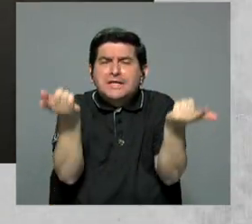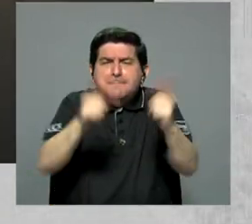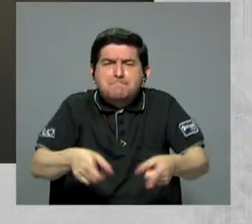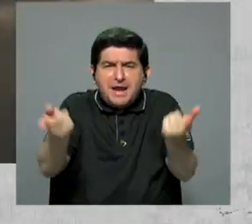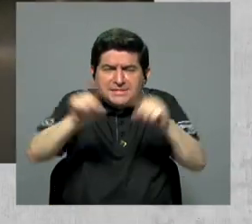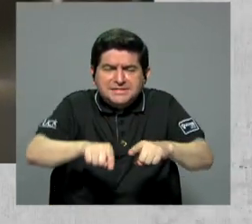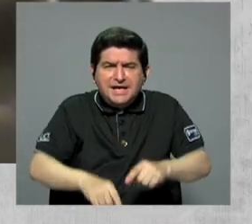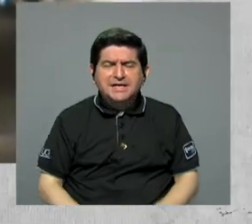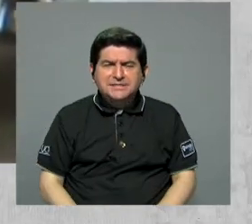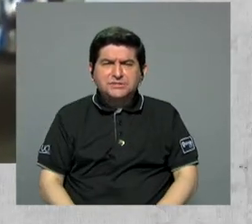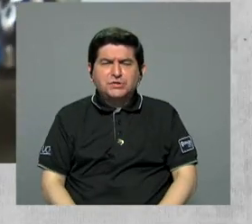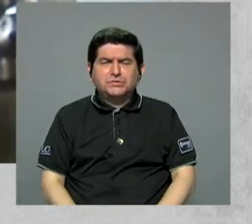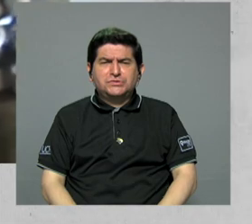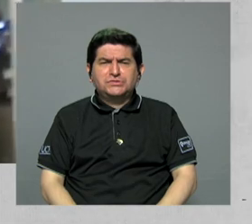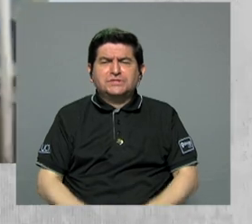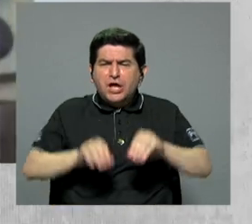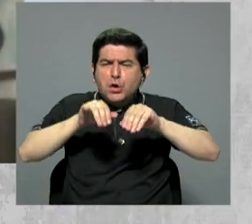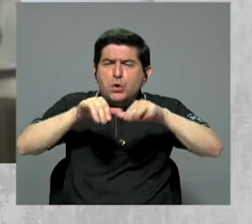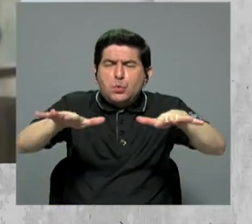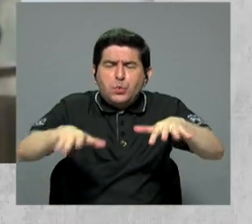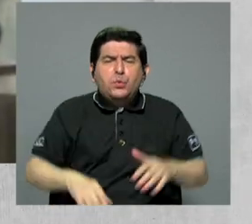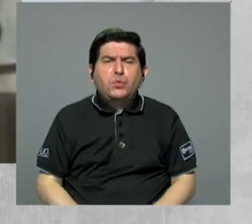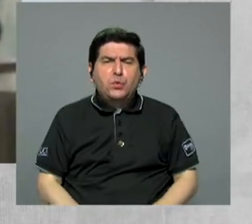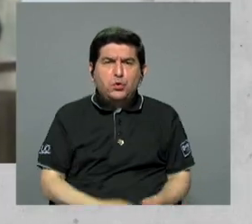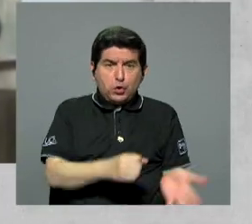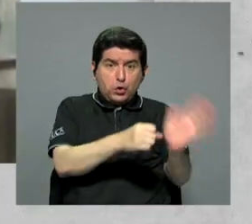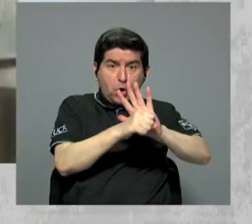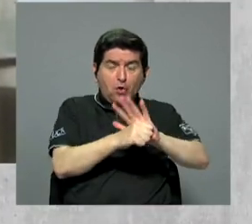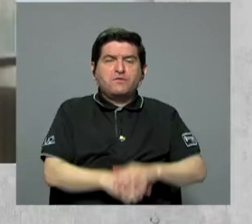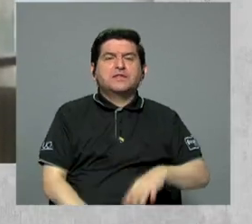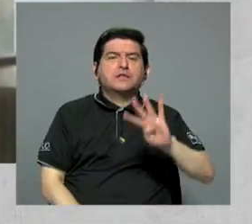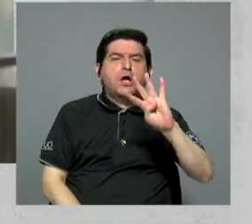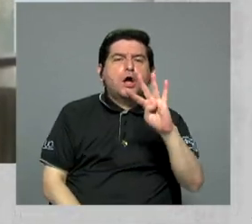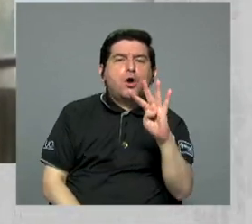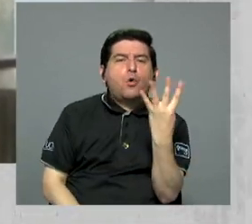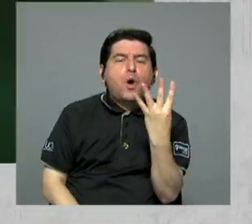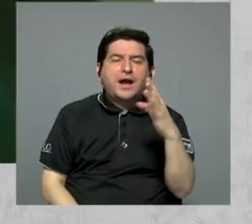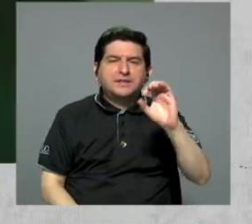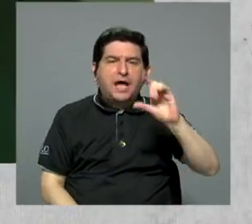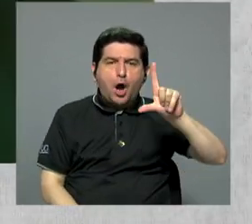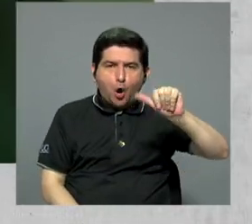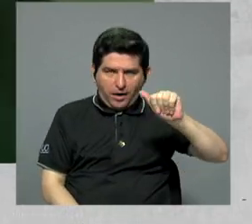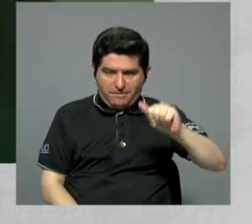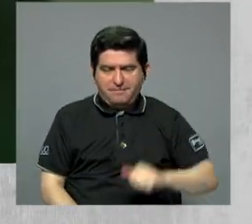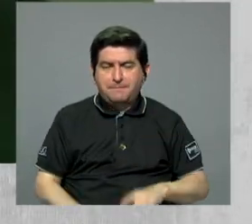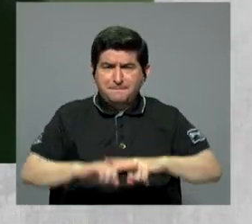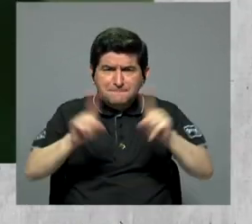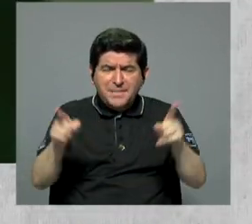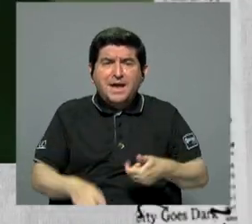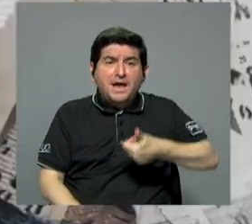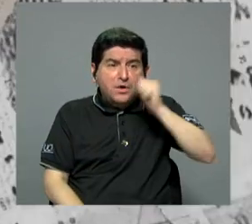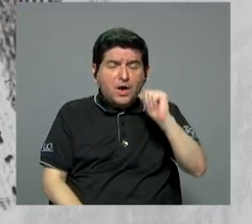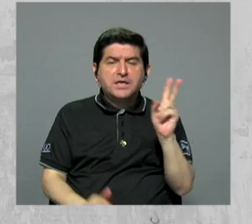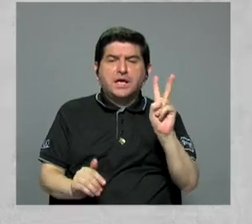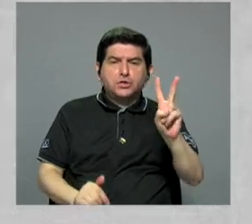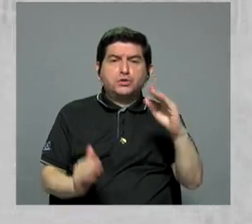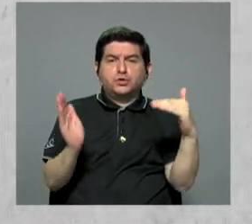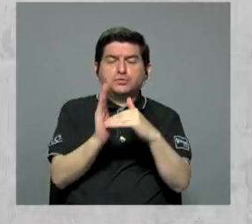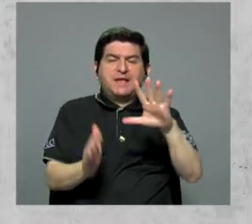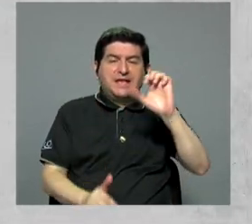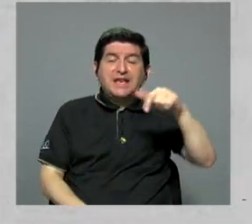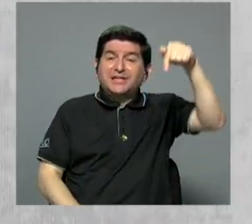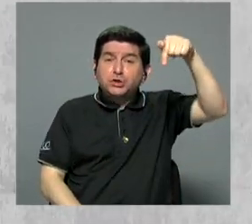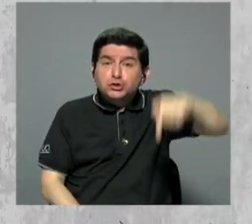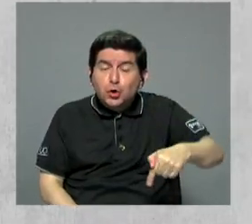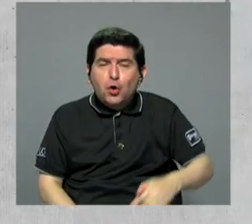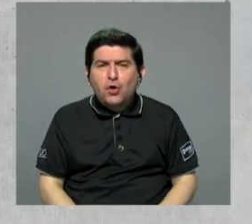de contagio de COVID por lo que se ha llamado esta cuarta ola. Pero además ayer llegamos a dos mil quinientos y